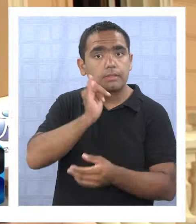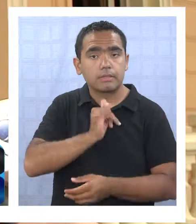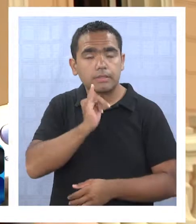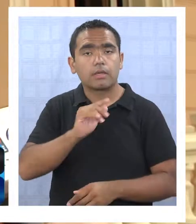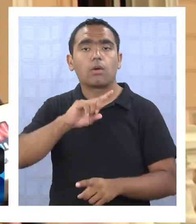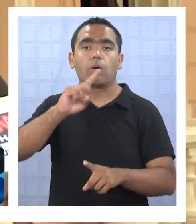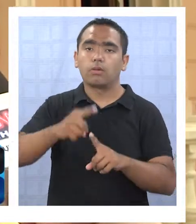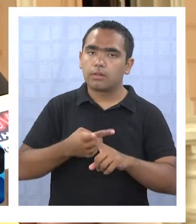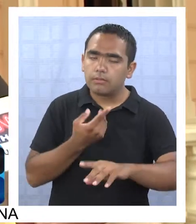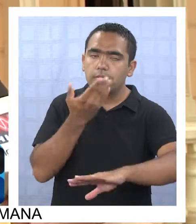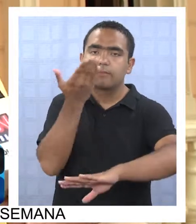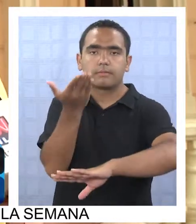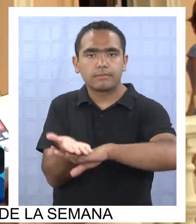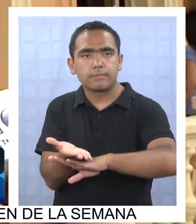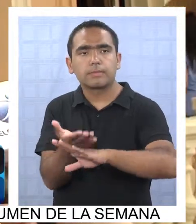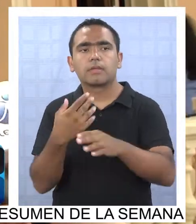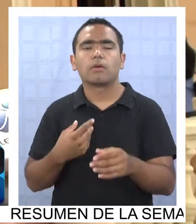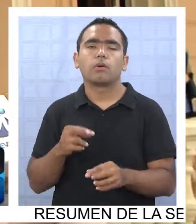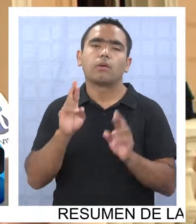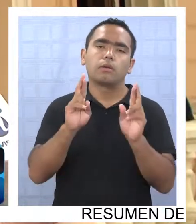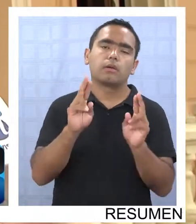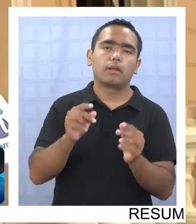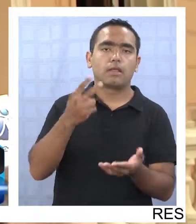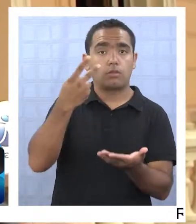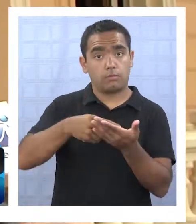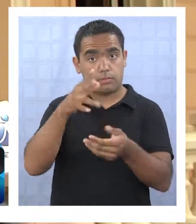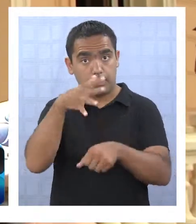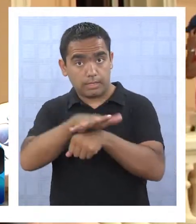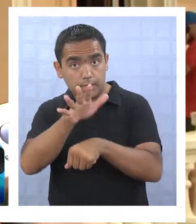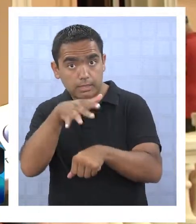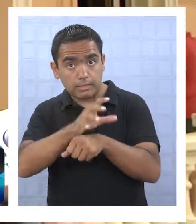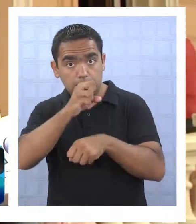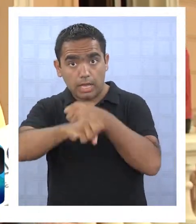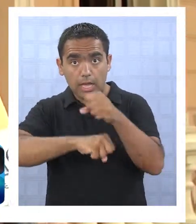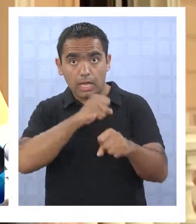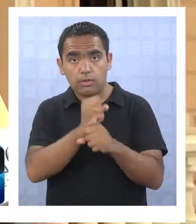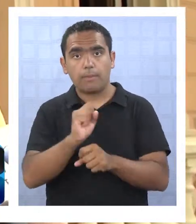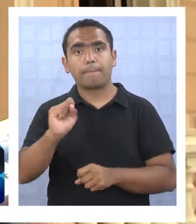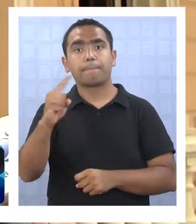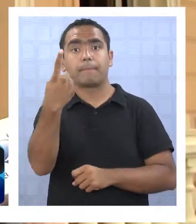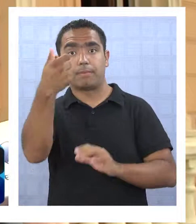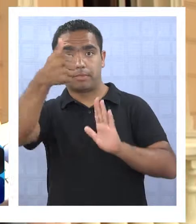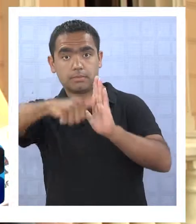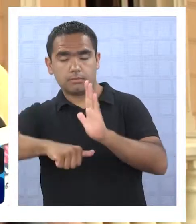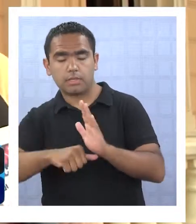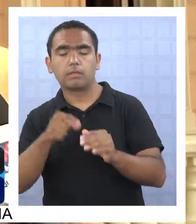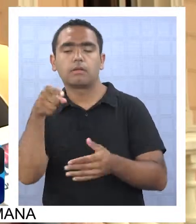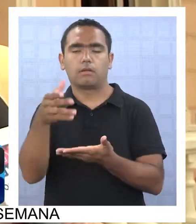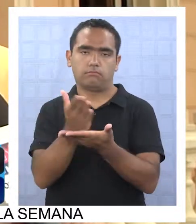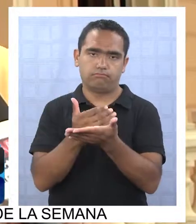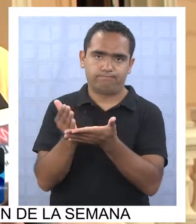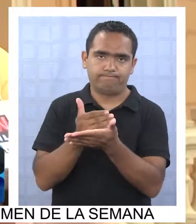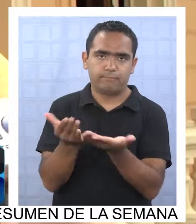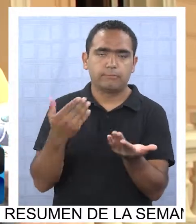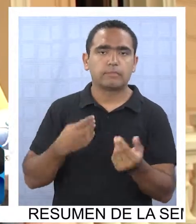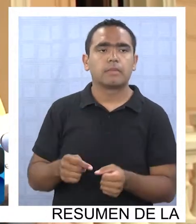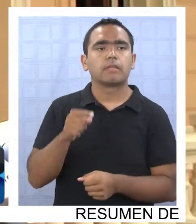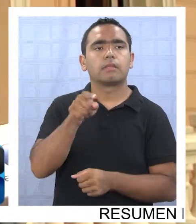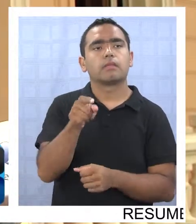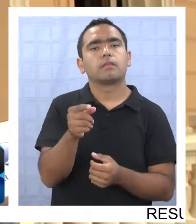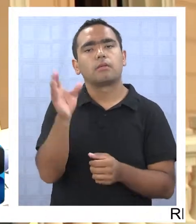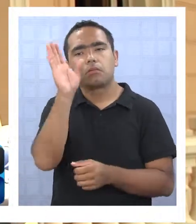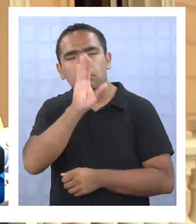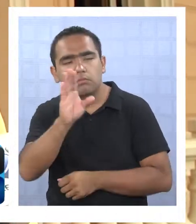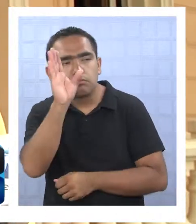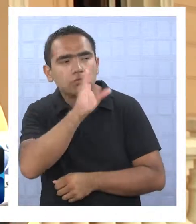esperamos que sea dentro del primer semestre del 2015, ya conocemos también el hecho de que se está buscando hacer esta oferta